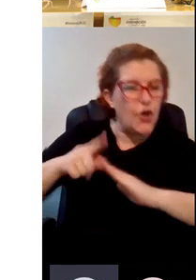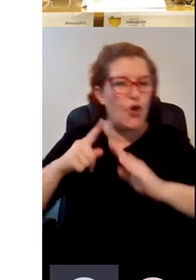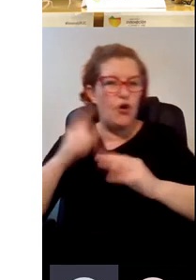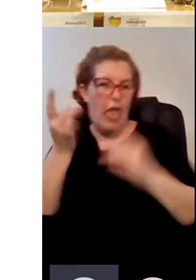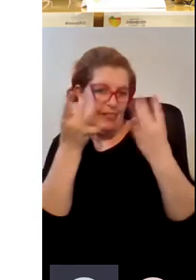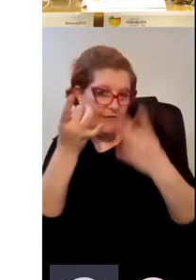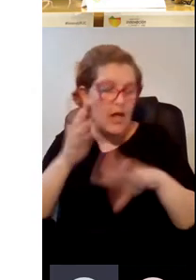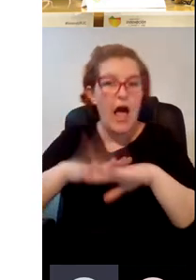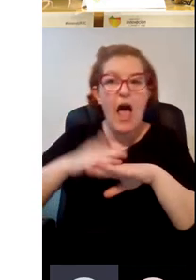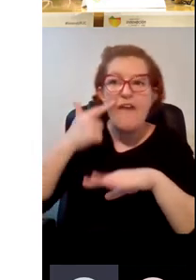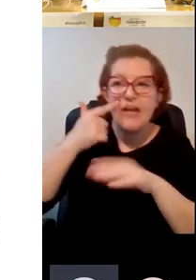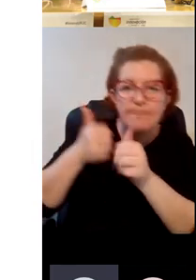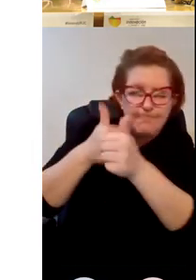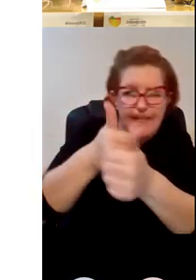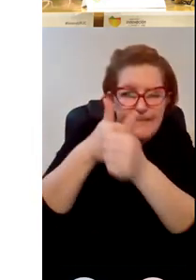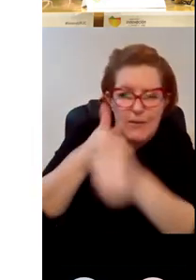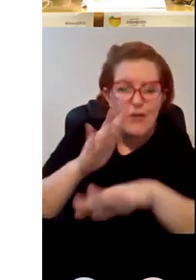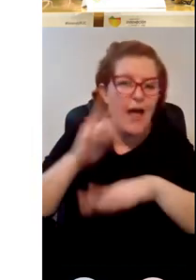cómo vamos avanzando